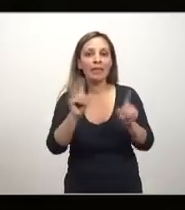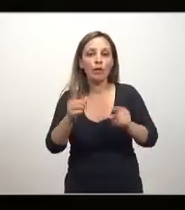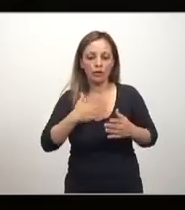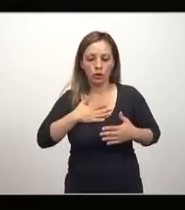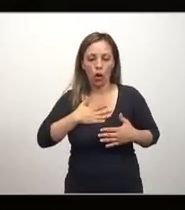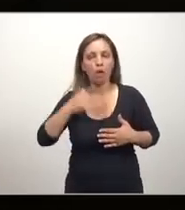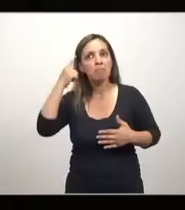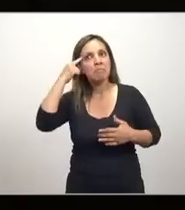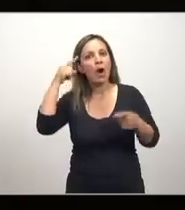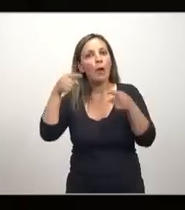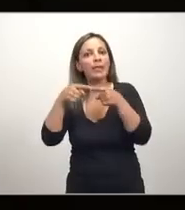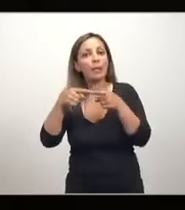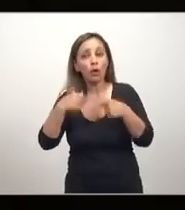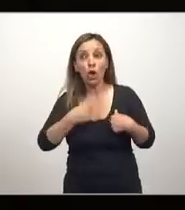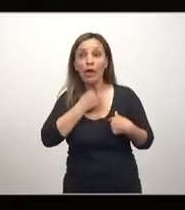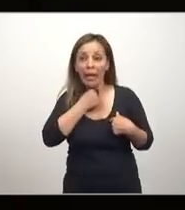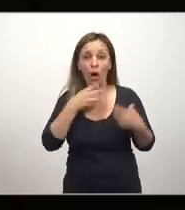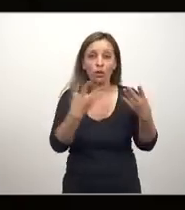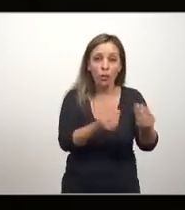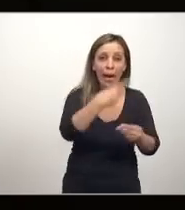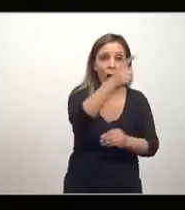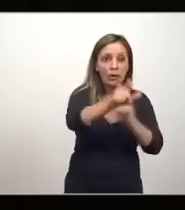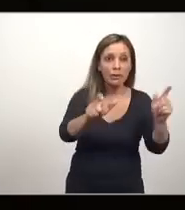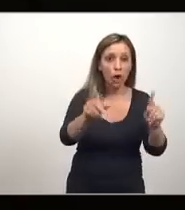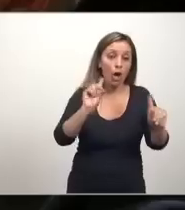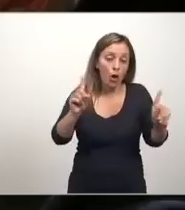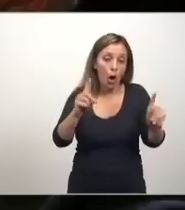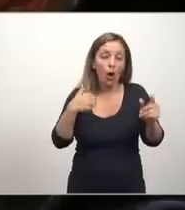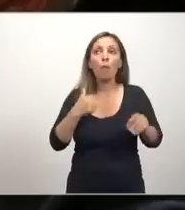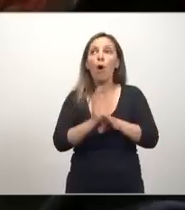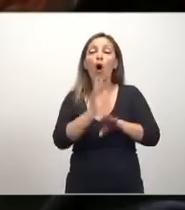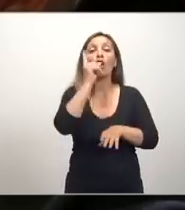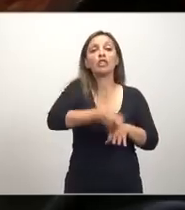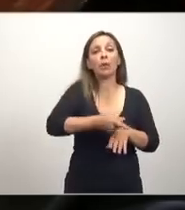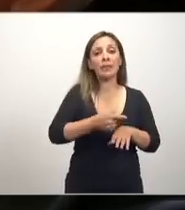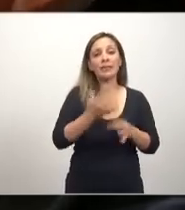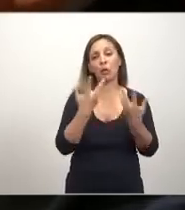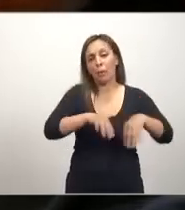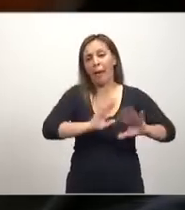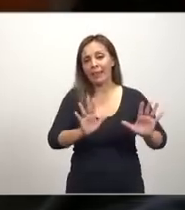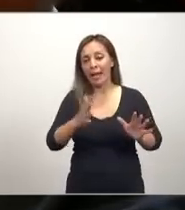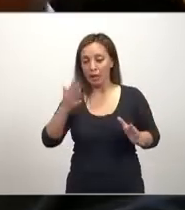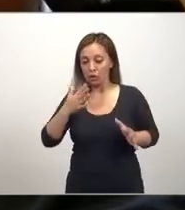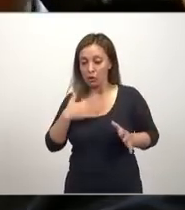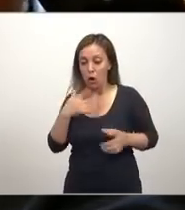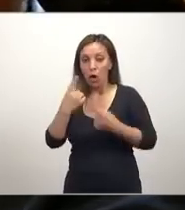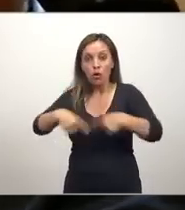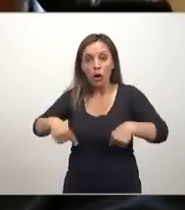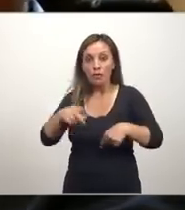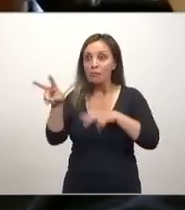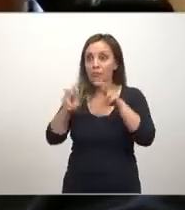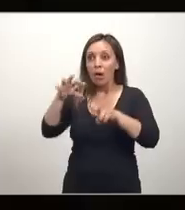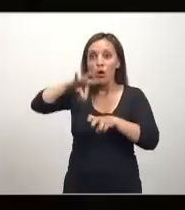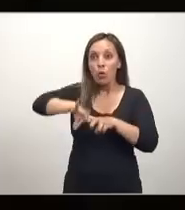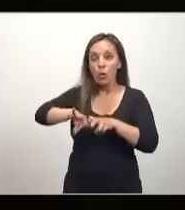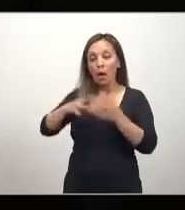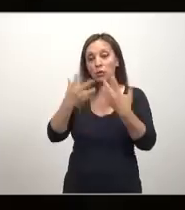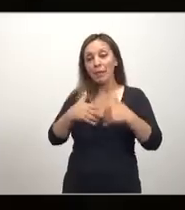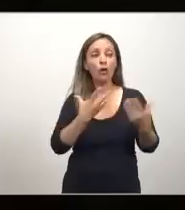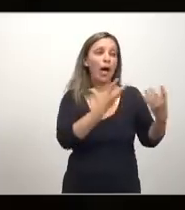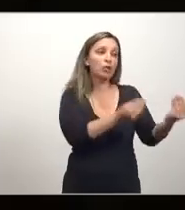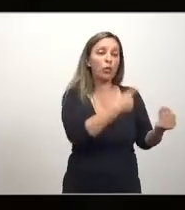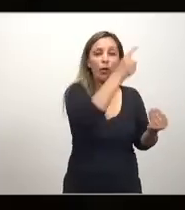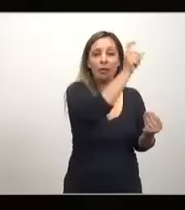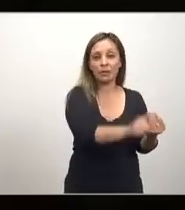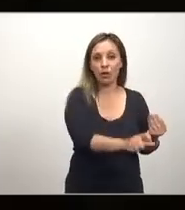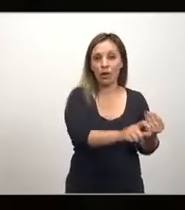yo no tengo la intención de ayudar a los demás, sino buscando mi propio lucro, ayudo a los demás. Es un efecto un poco accesorio, secundario. Entonces, lo importante son las